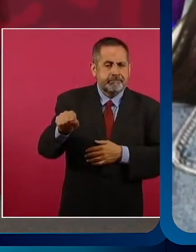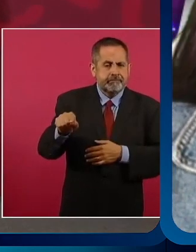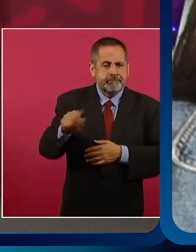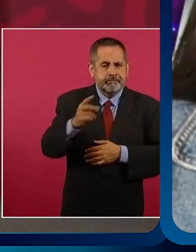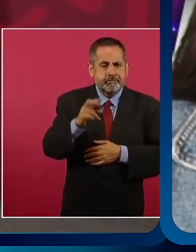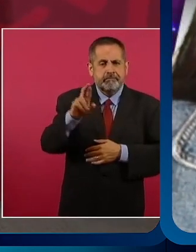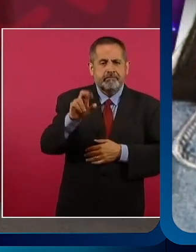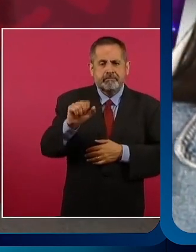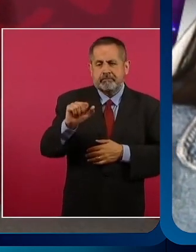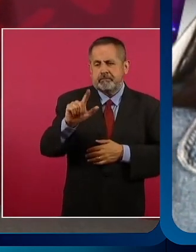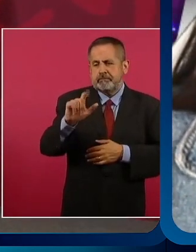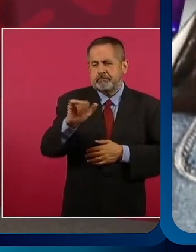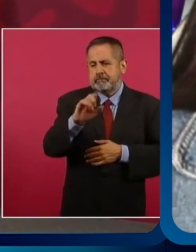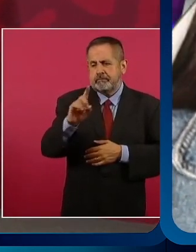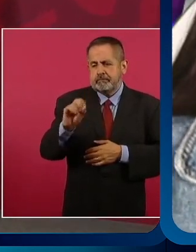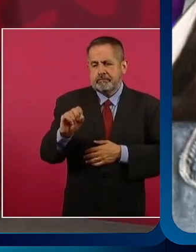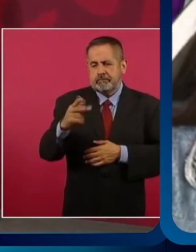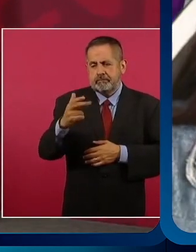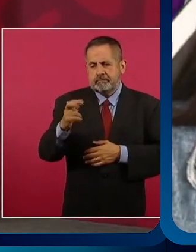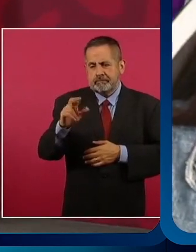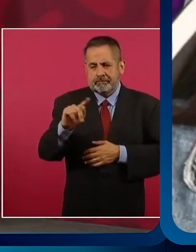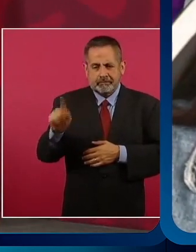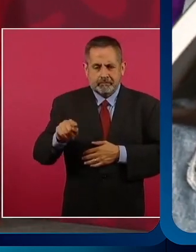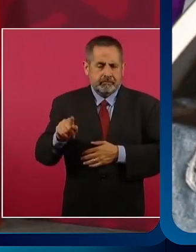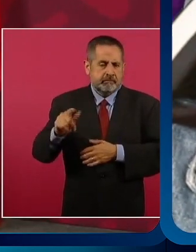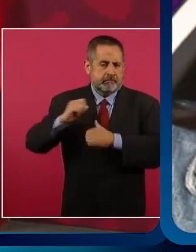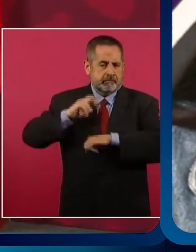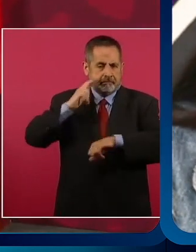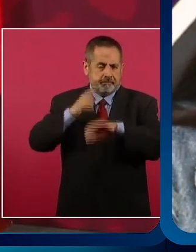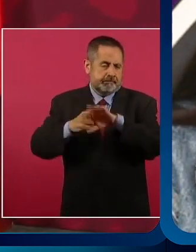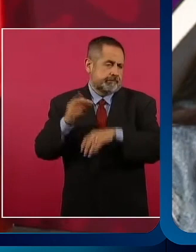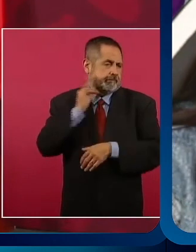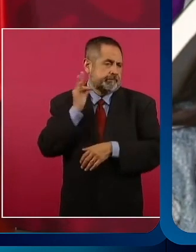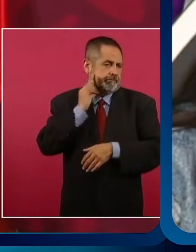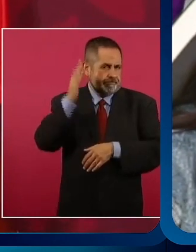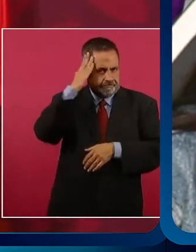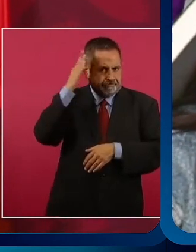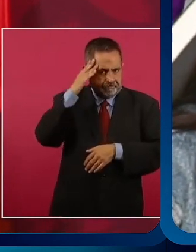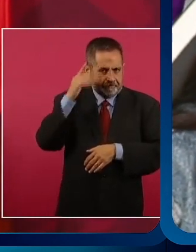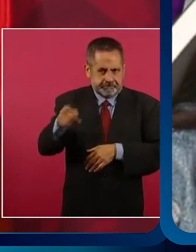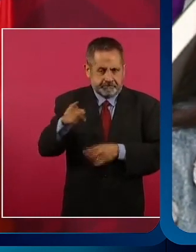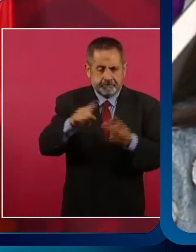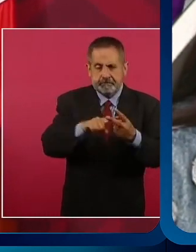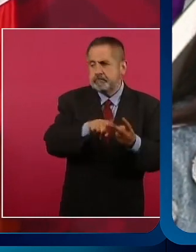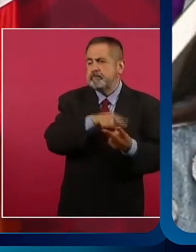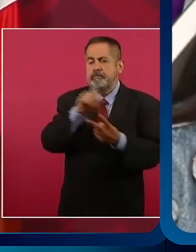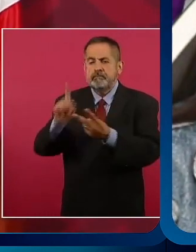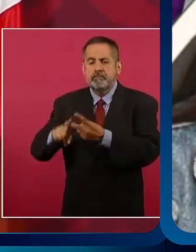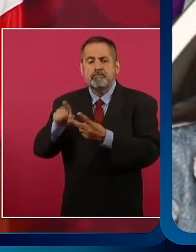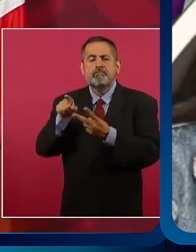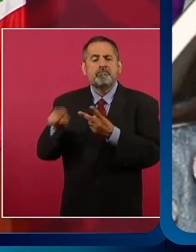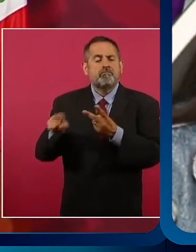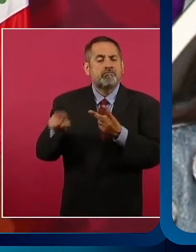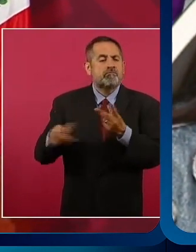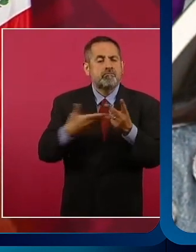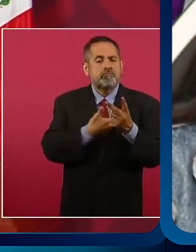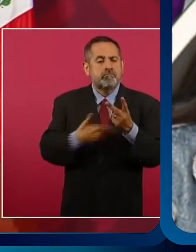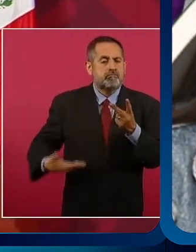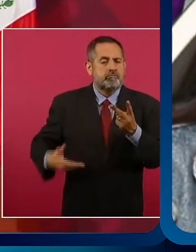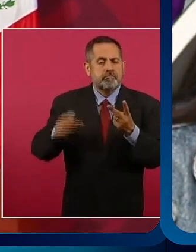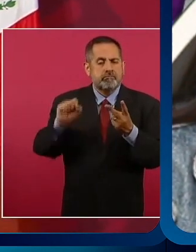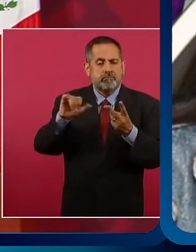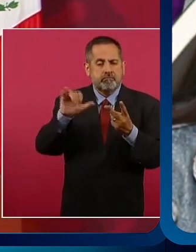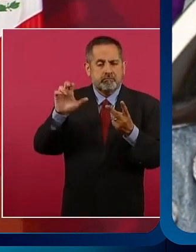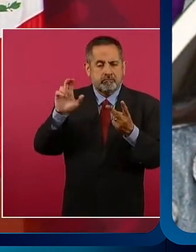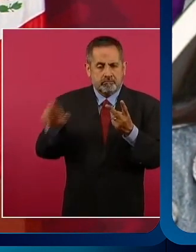doctor Alejandro Gertz, que es el fiscal general, como al presidente de la Corte.